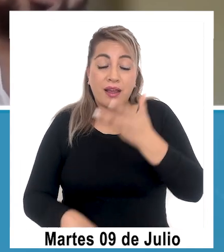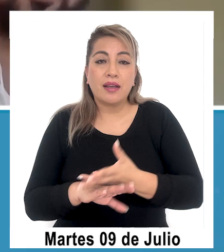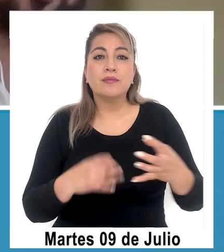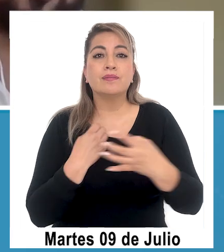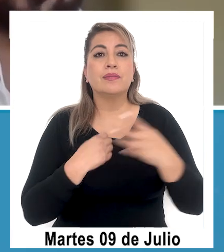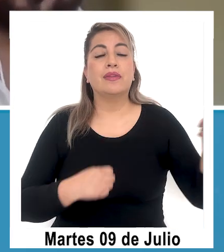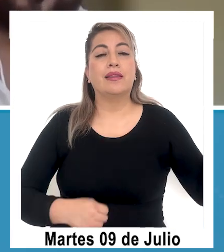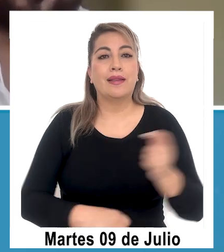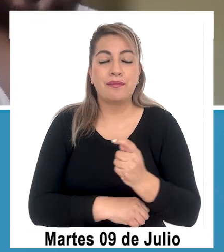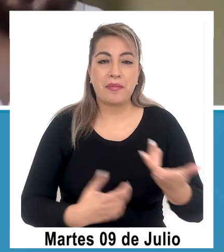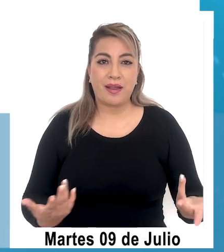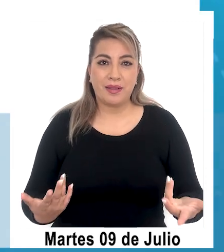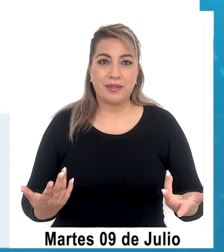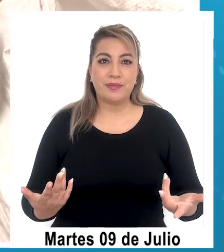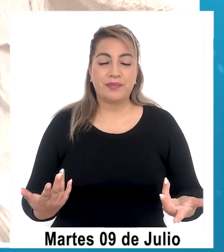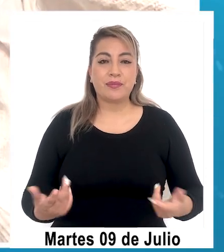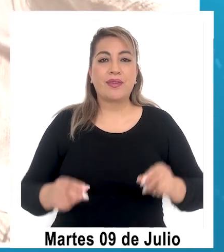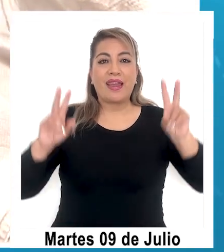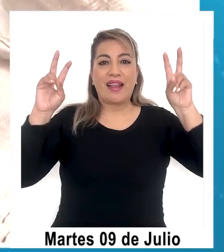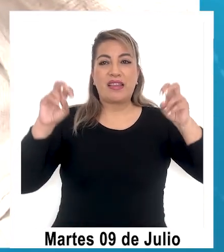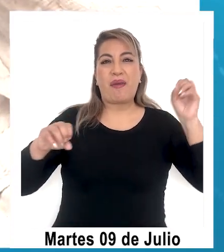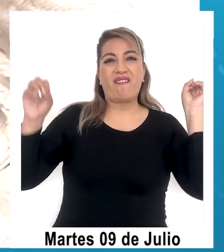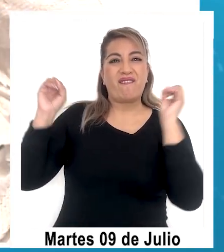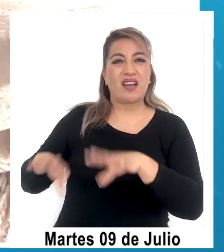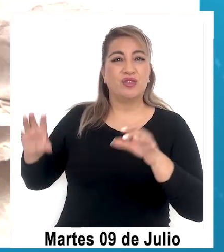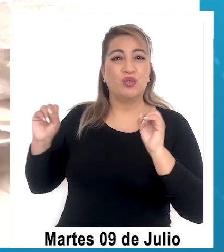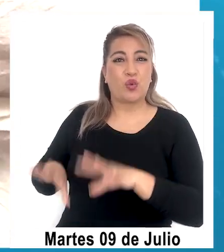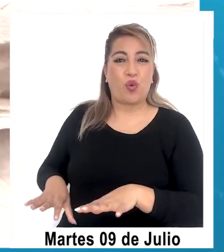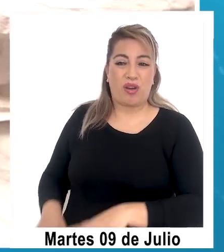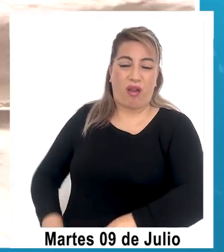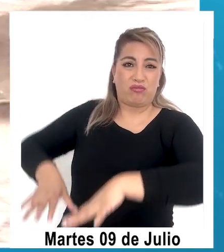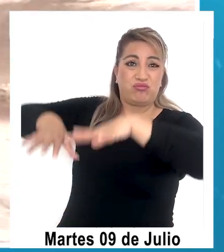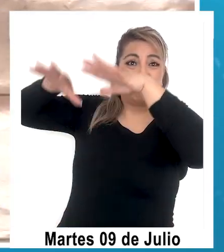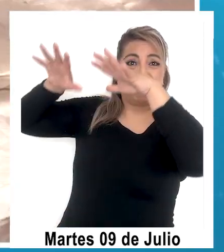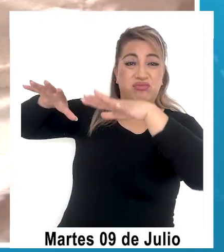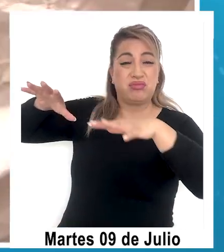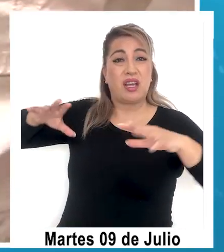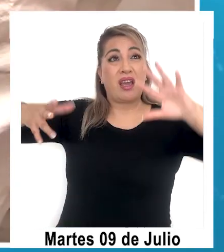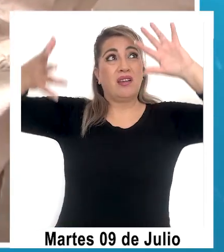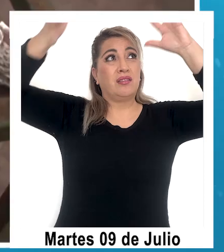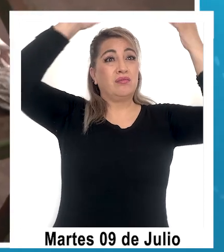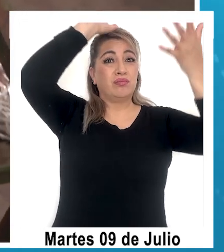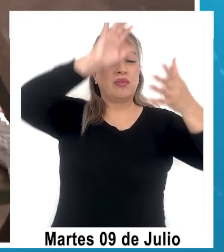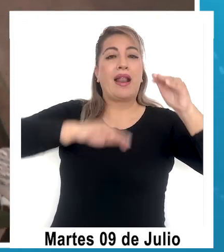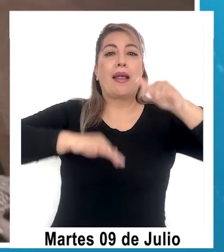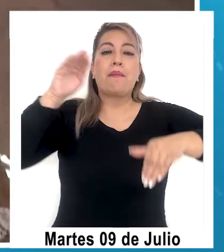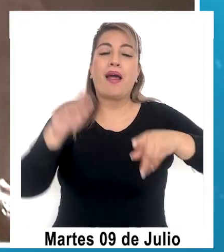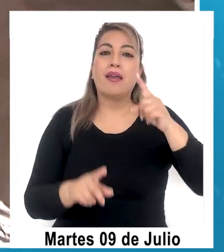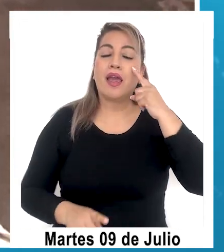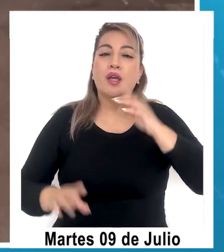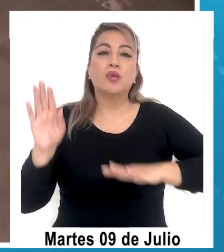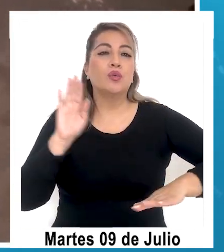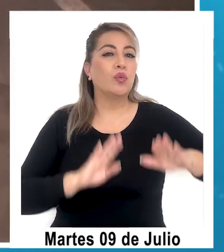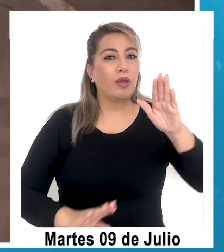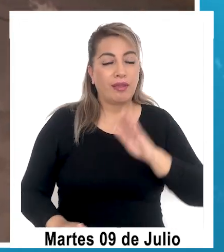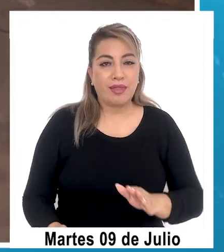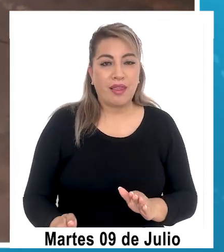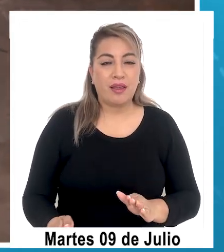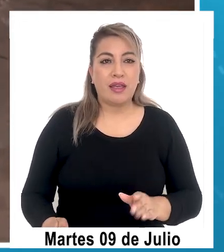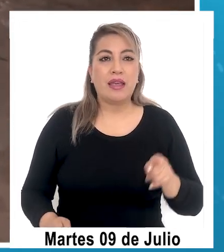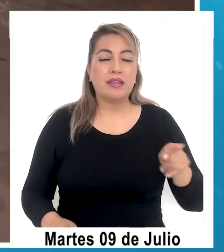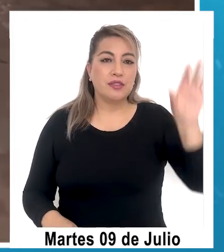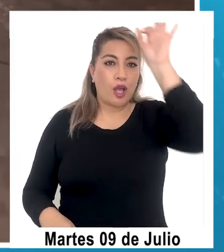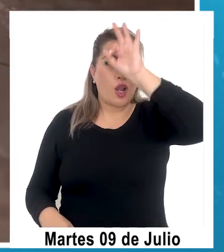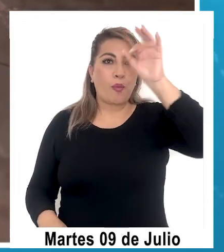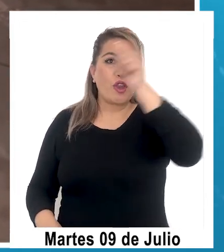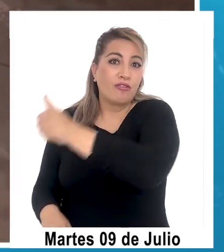Tarapacá, es justamente el tema de los basurales, el tema medioambiental, nuestro cuidado de las playas, y por lo tanto es bastante sistemático desde el